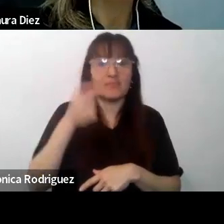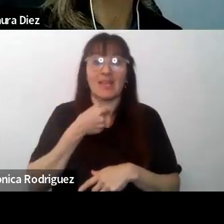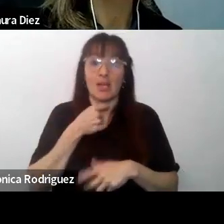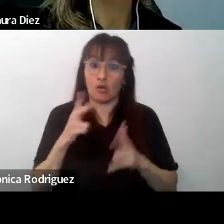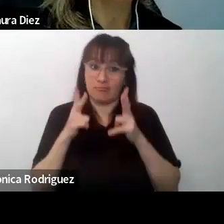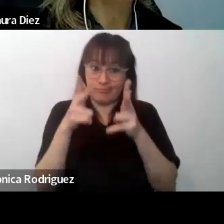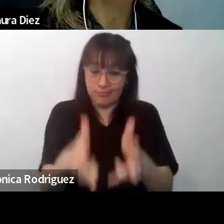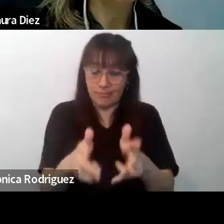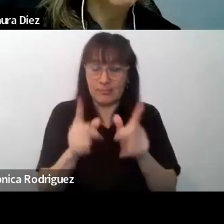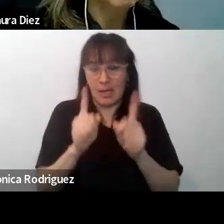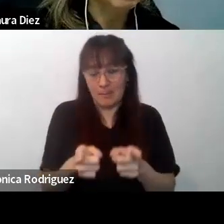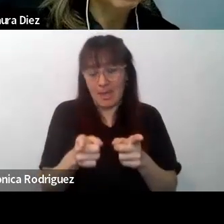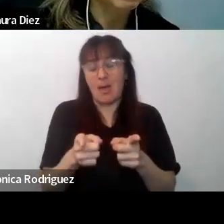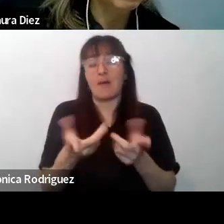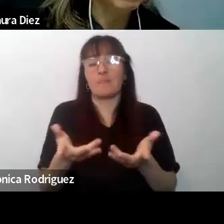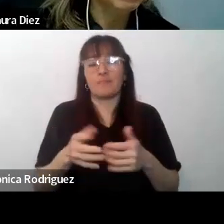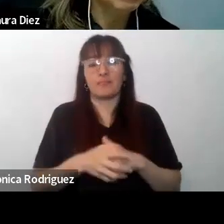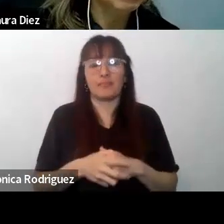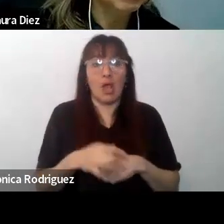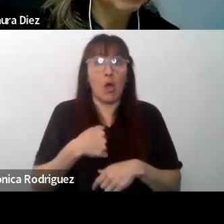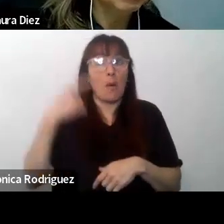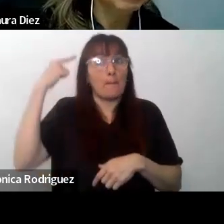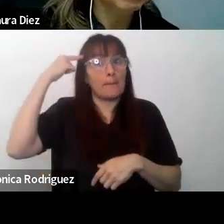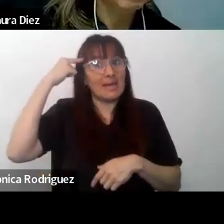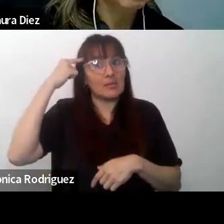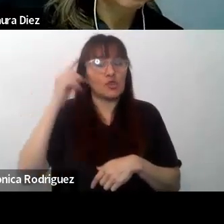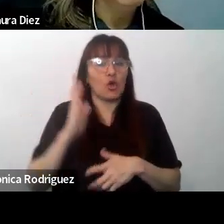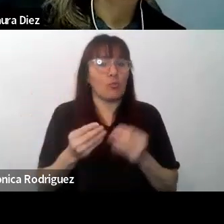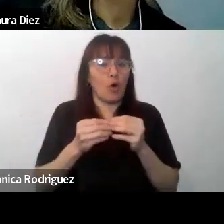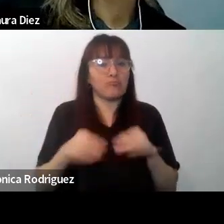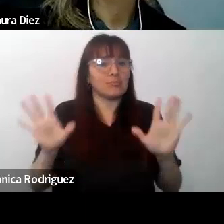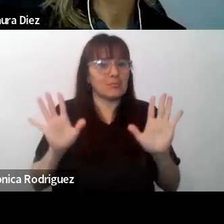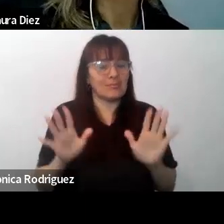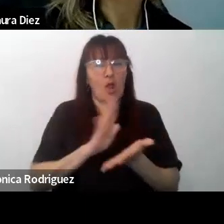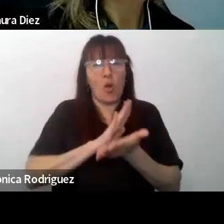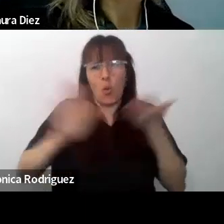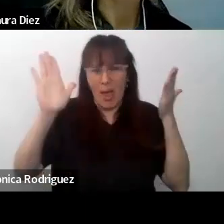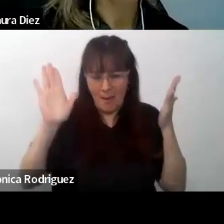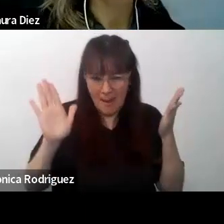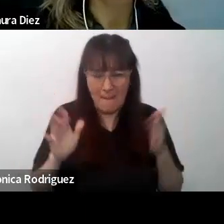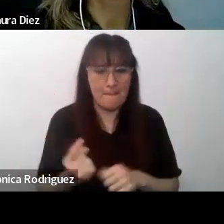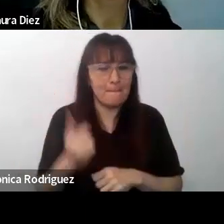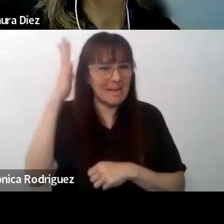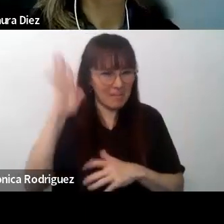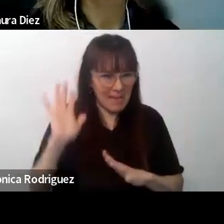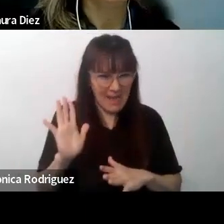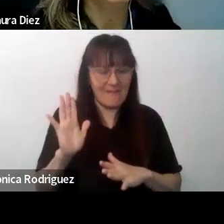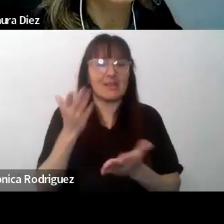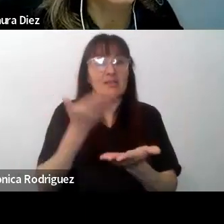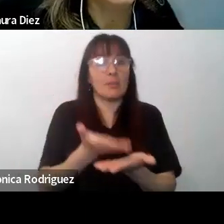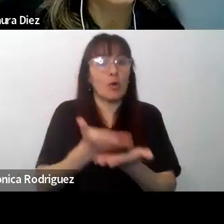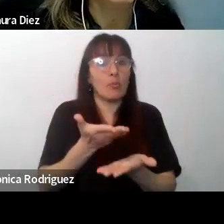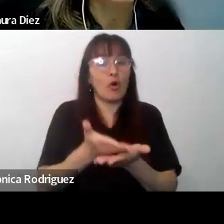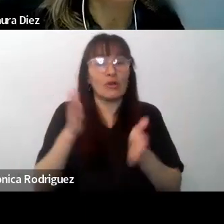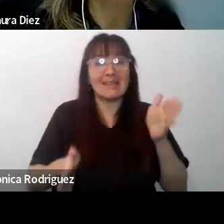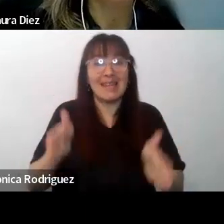recalcar que creo que es una iniciativa inédita, ya que es por primera vez que se propone un tramo de formación